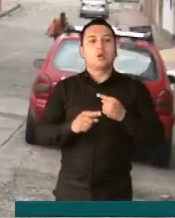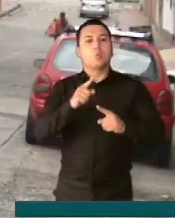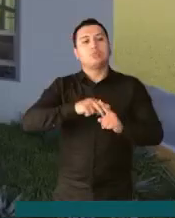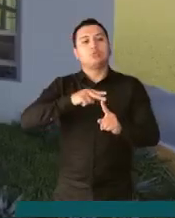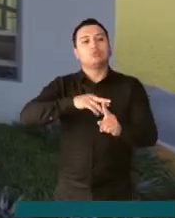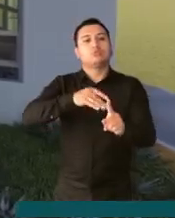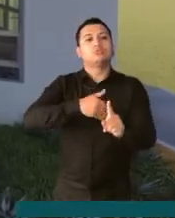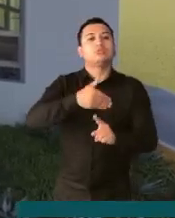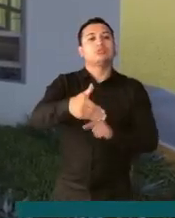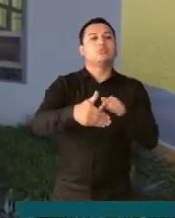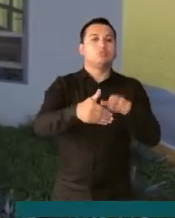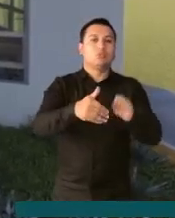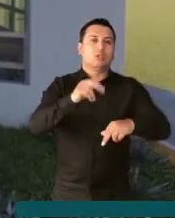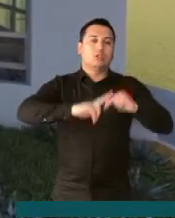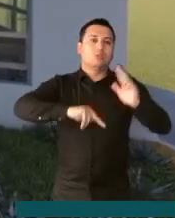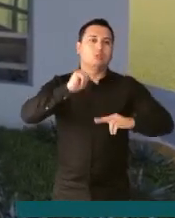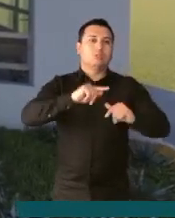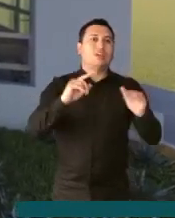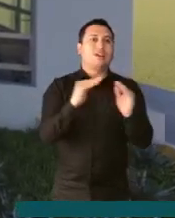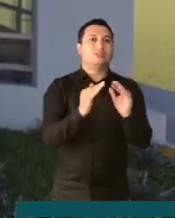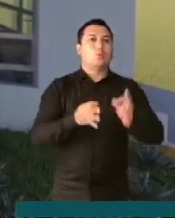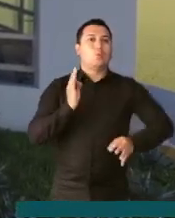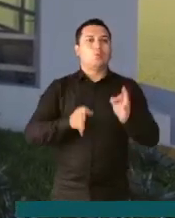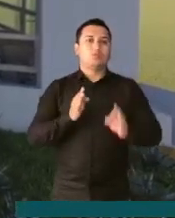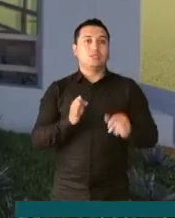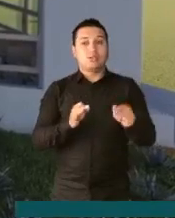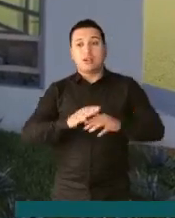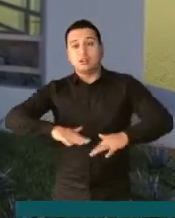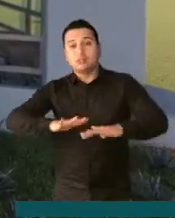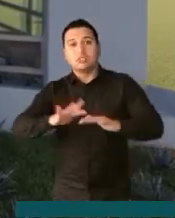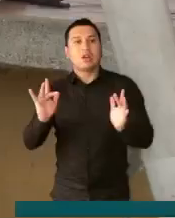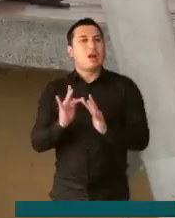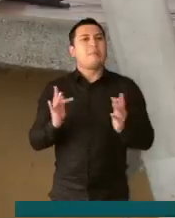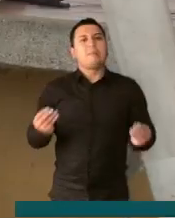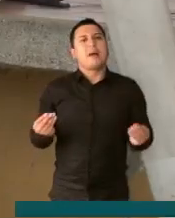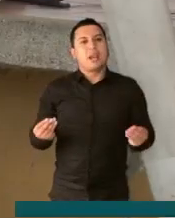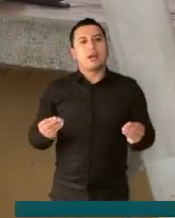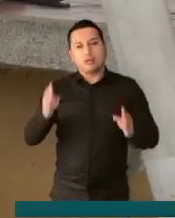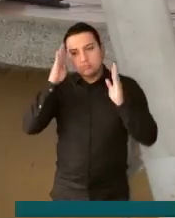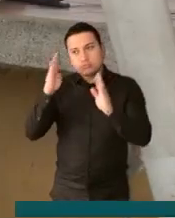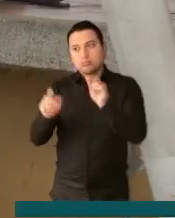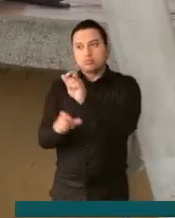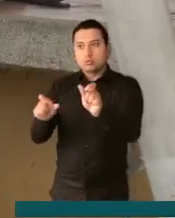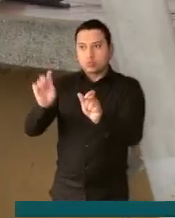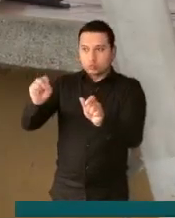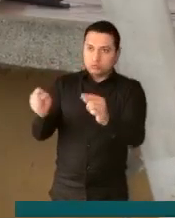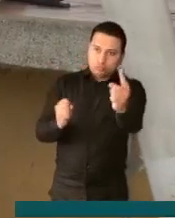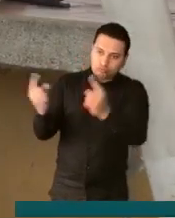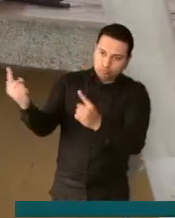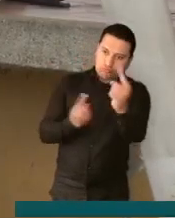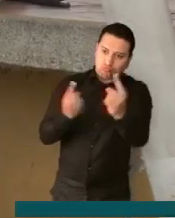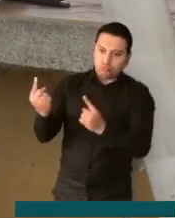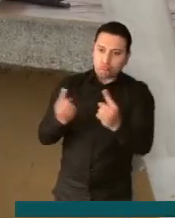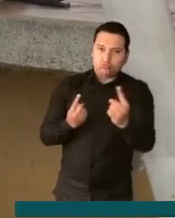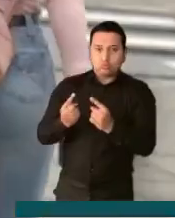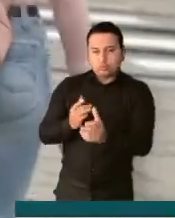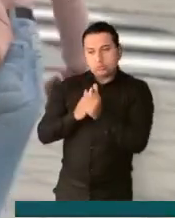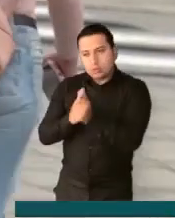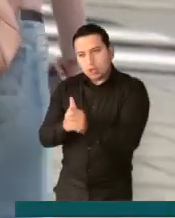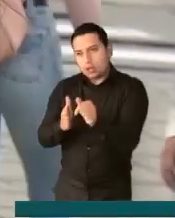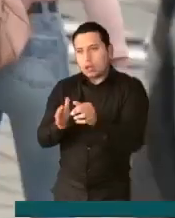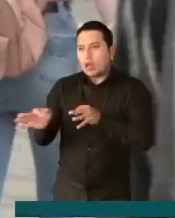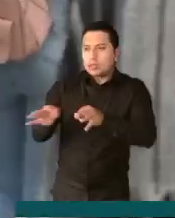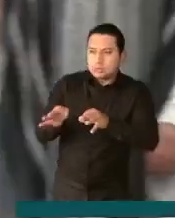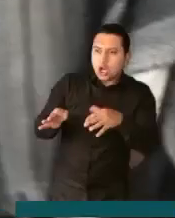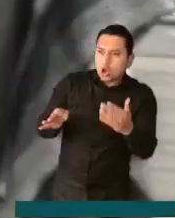Justicia, un espacio físico que reunirá varias entidades de este sector que brindará a los habitantes información, orientación y